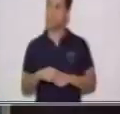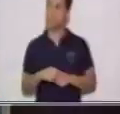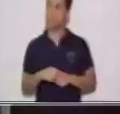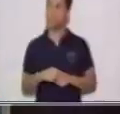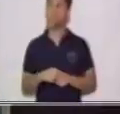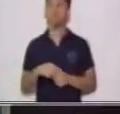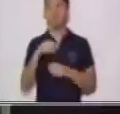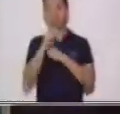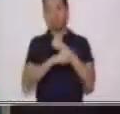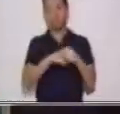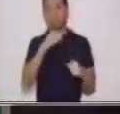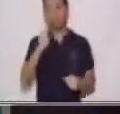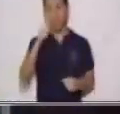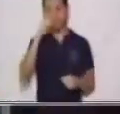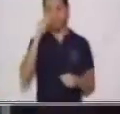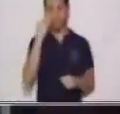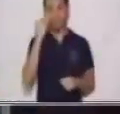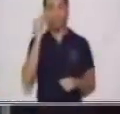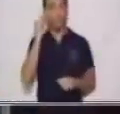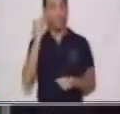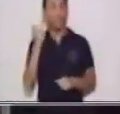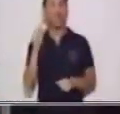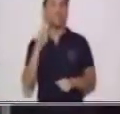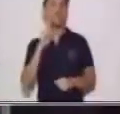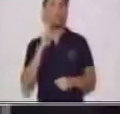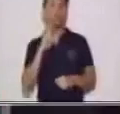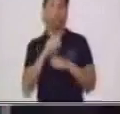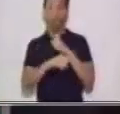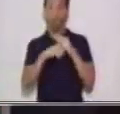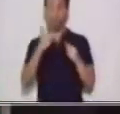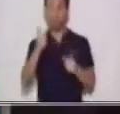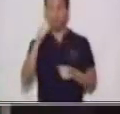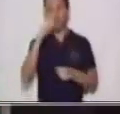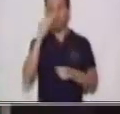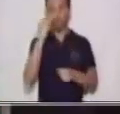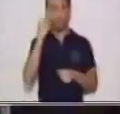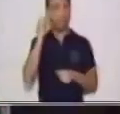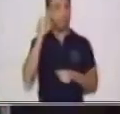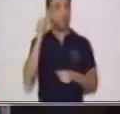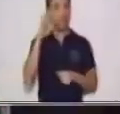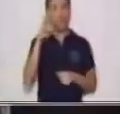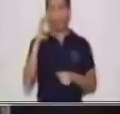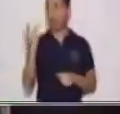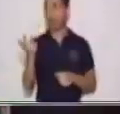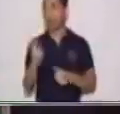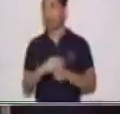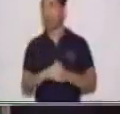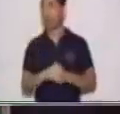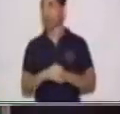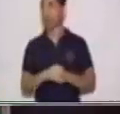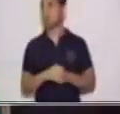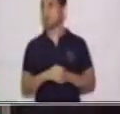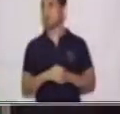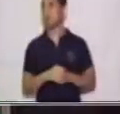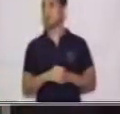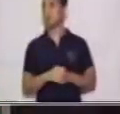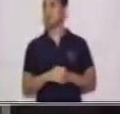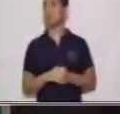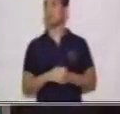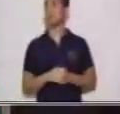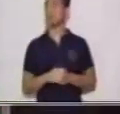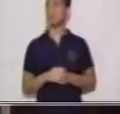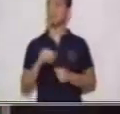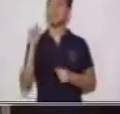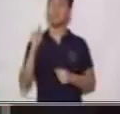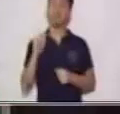Fatiga, muy bien, el verbo fatigar. ¿Qué más? Léalos. Muy bien. Ahora